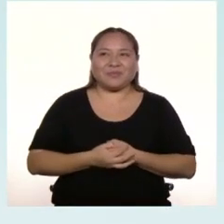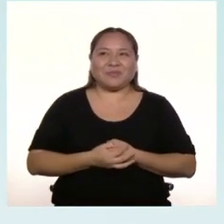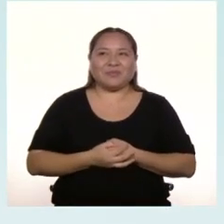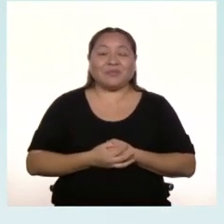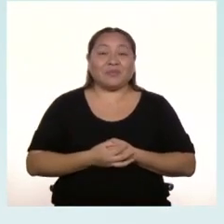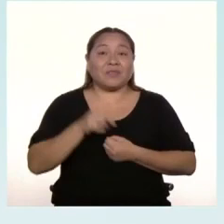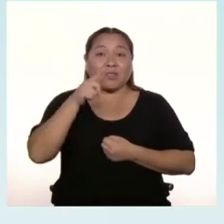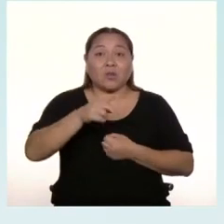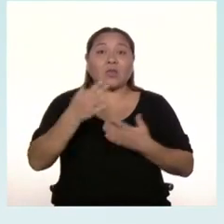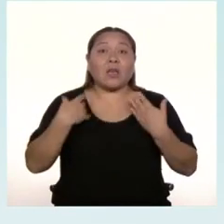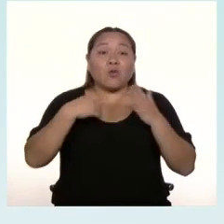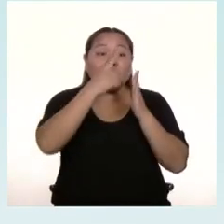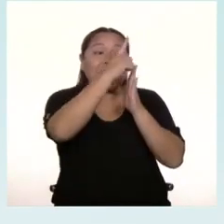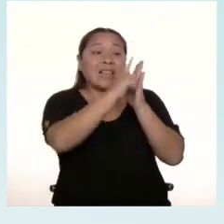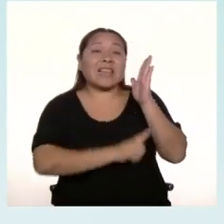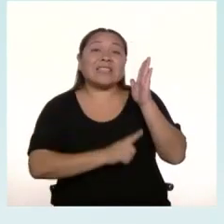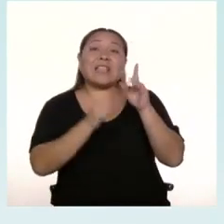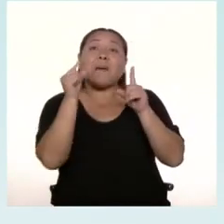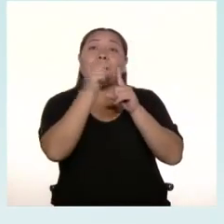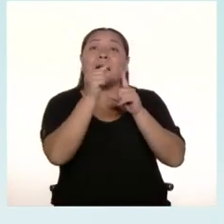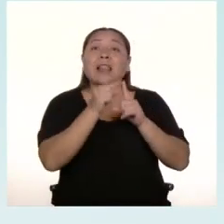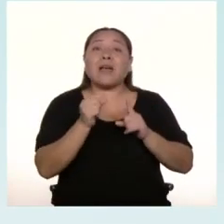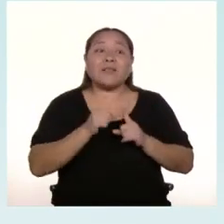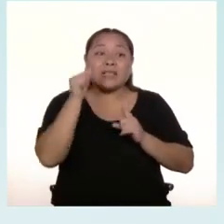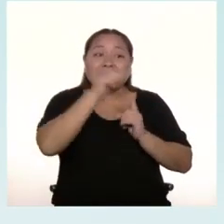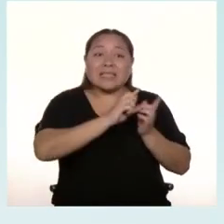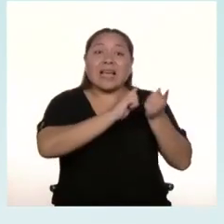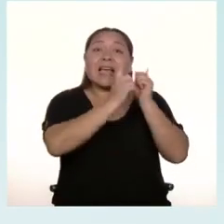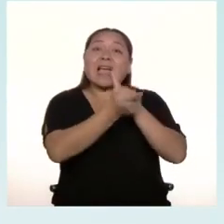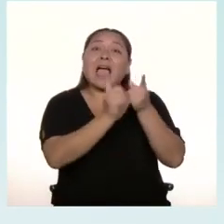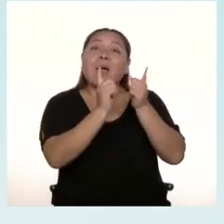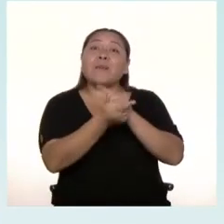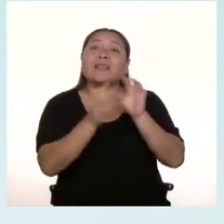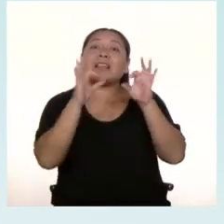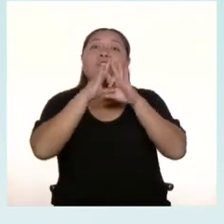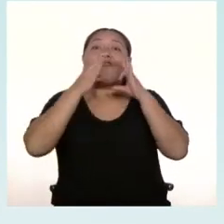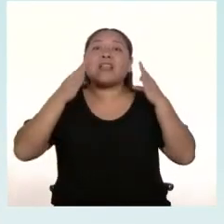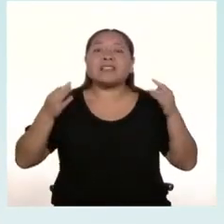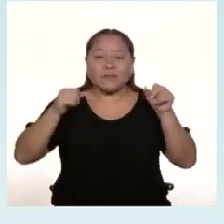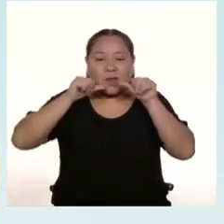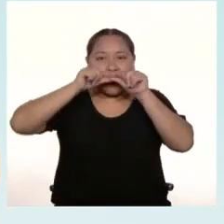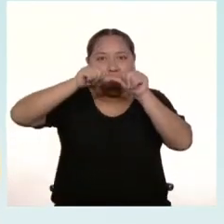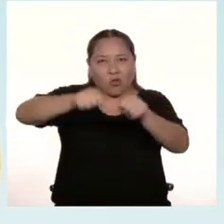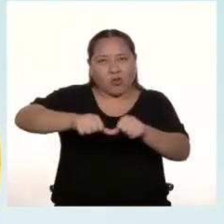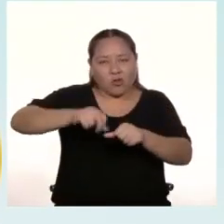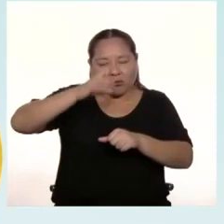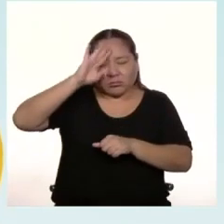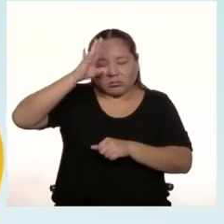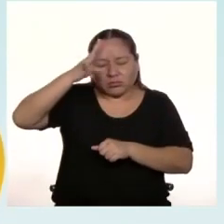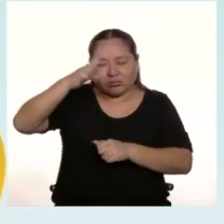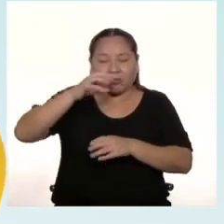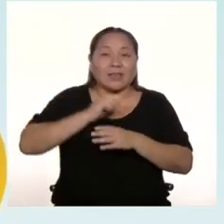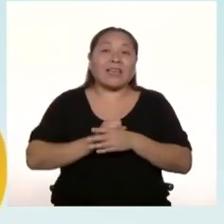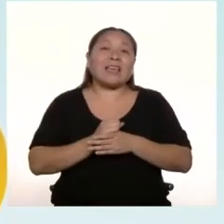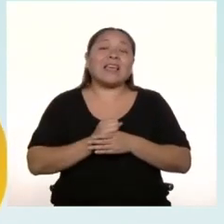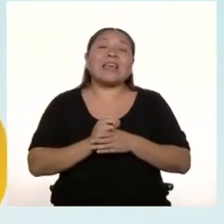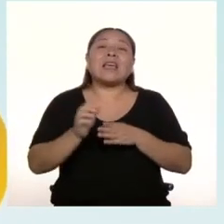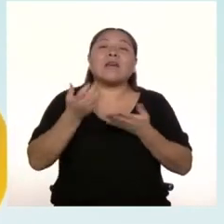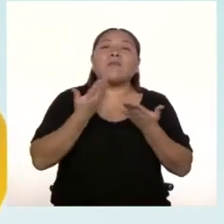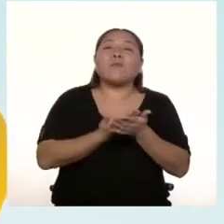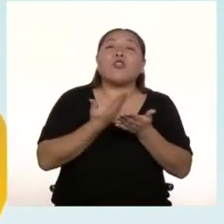Haz un listado de palabras y conviértelas en frases para seguir explorando y experimentando con las rimas.